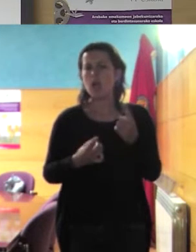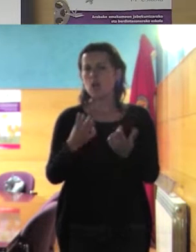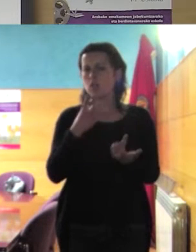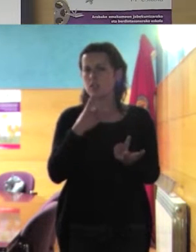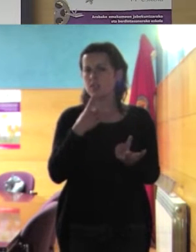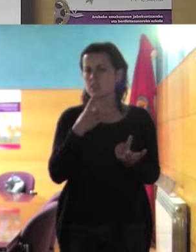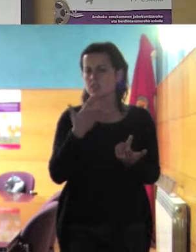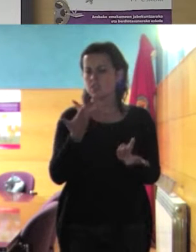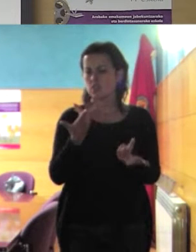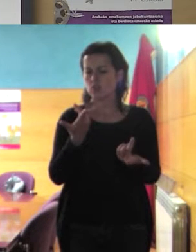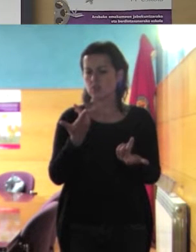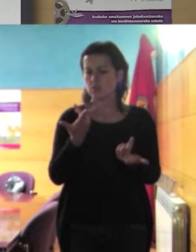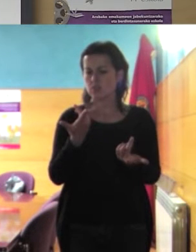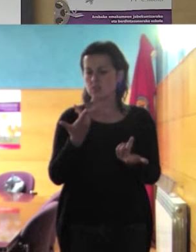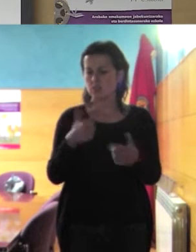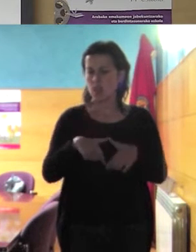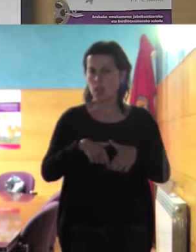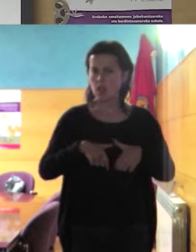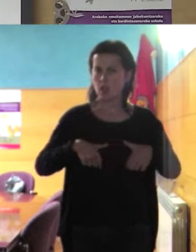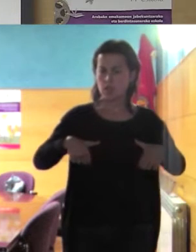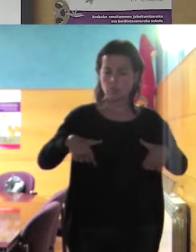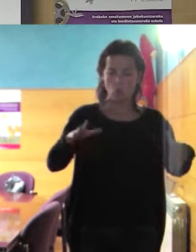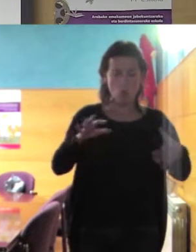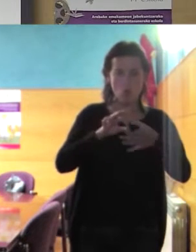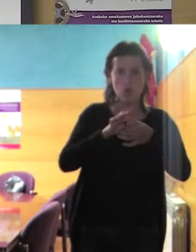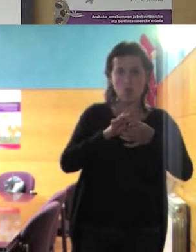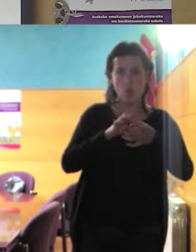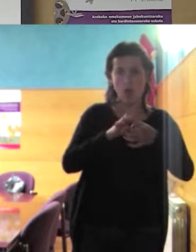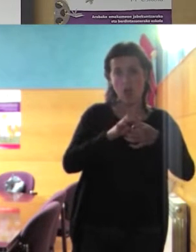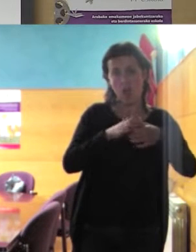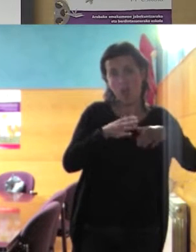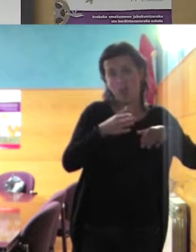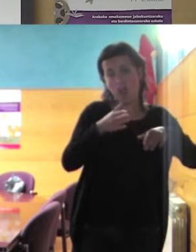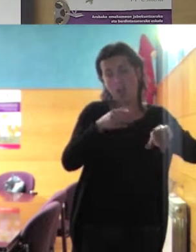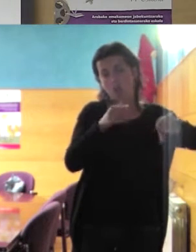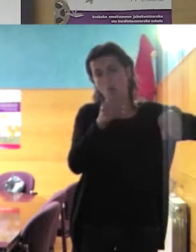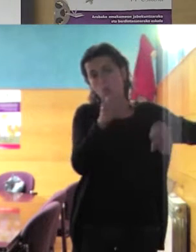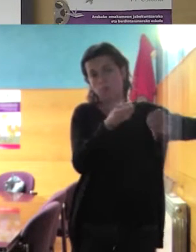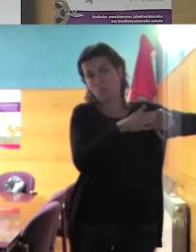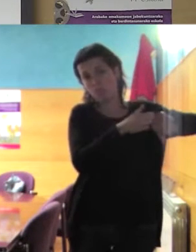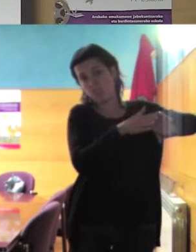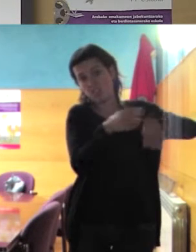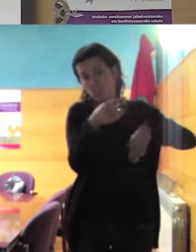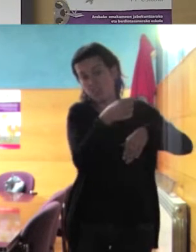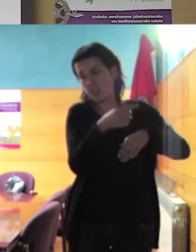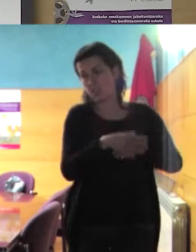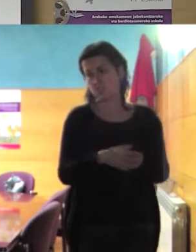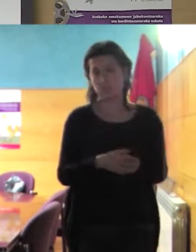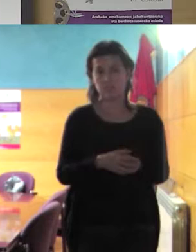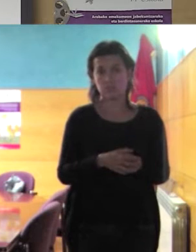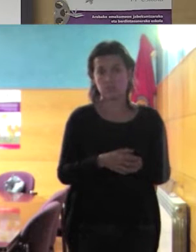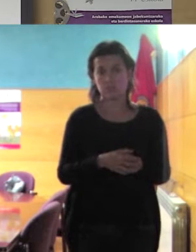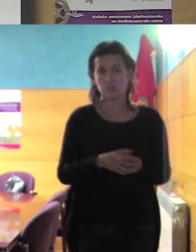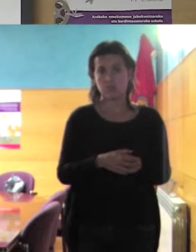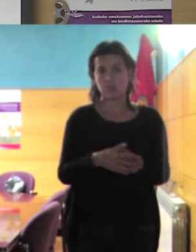el bikini es la reserva ideológica y cultural de occidente al final fijaos para que nos hagamos una idea los hombres juegan a voleibol